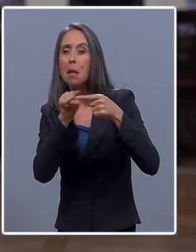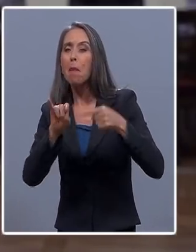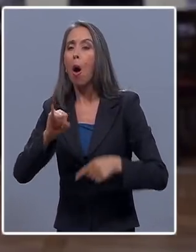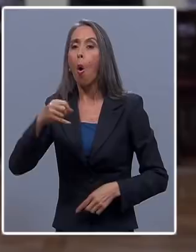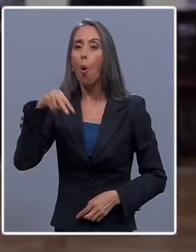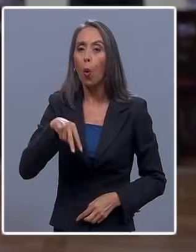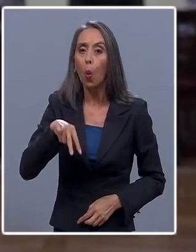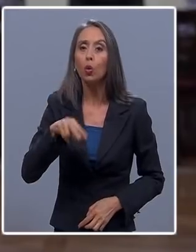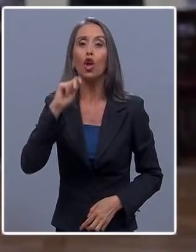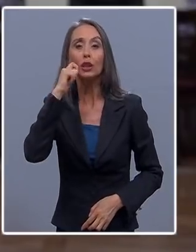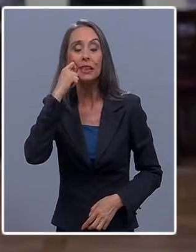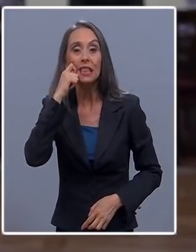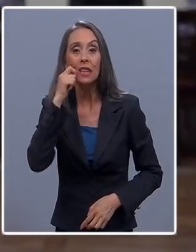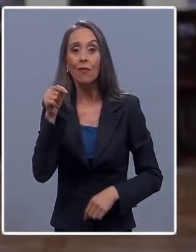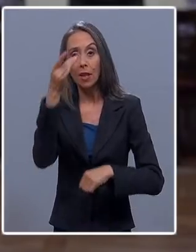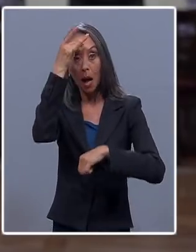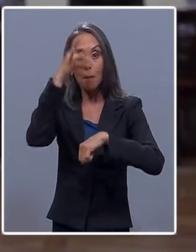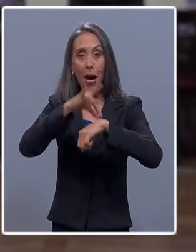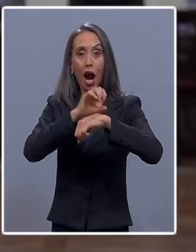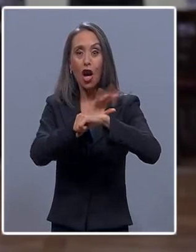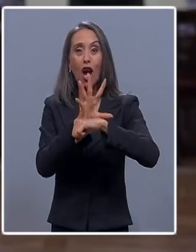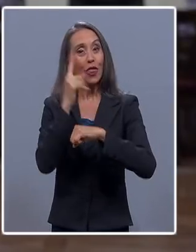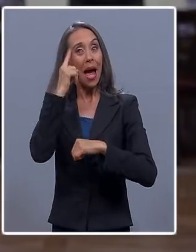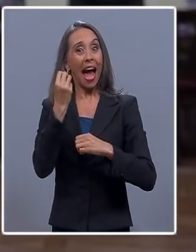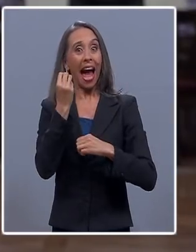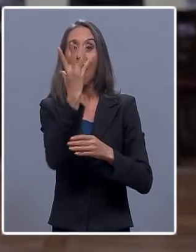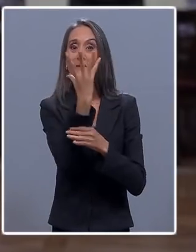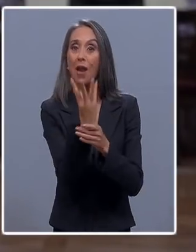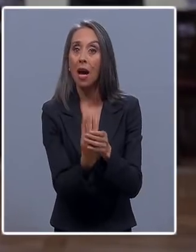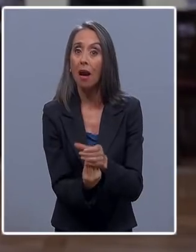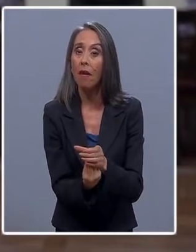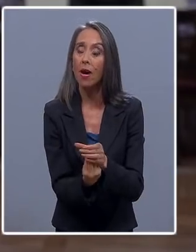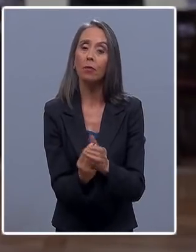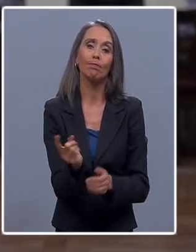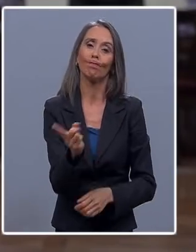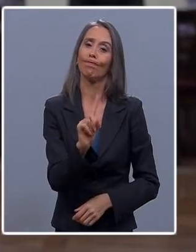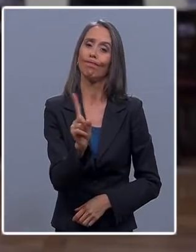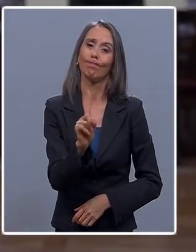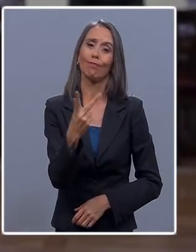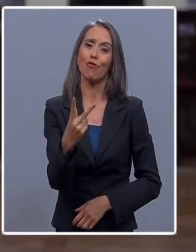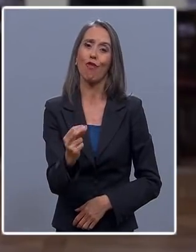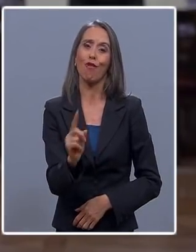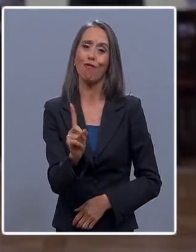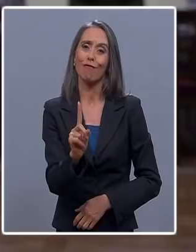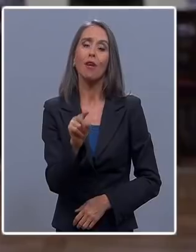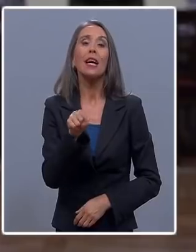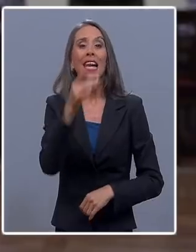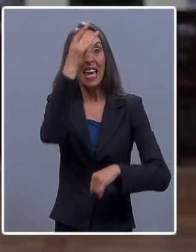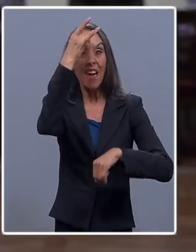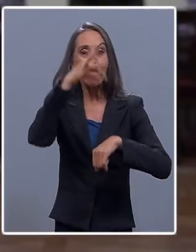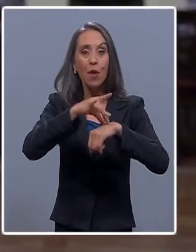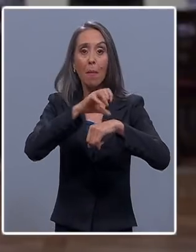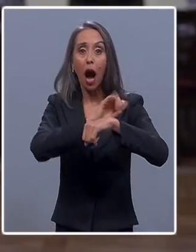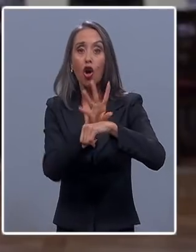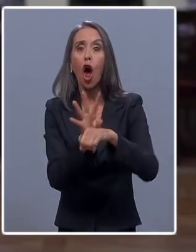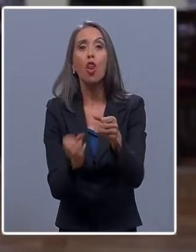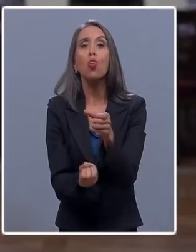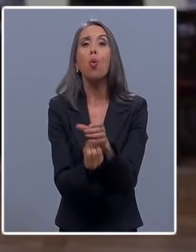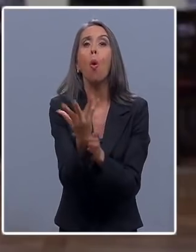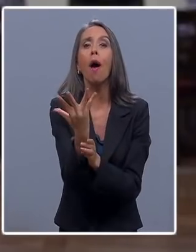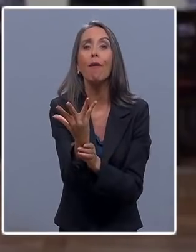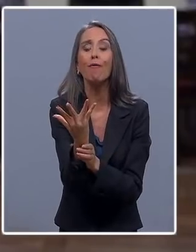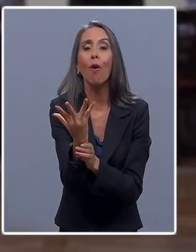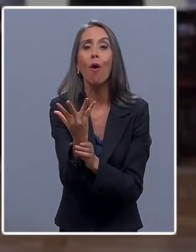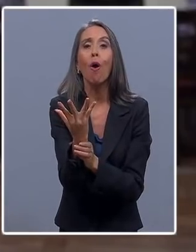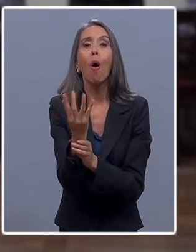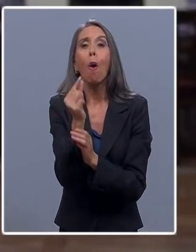¿Significa esto que la pandemia está cerca de terminar? Definitivamente no. Esta es una enfermedad nueva, la cual